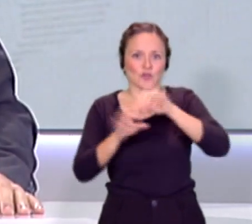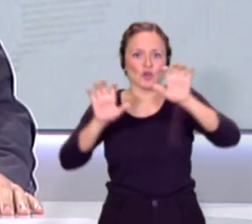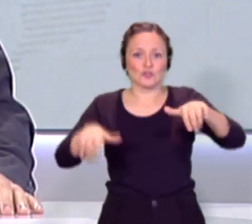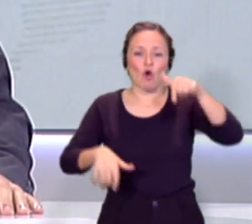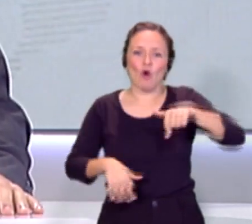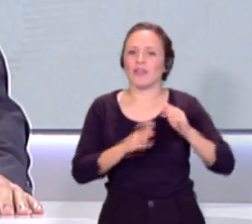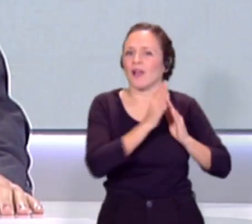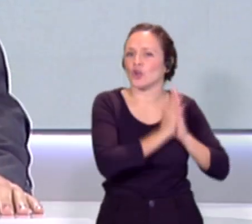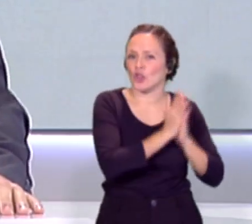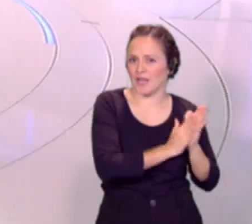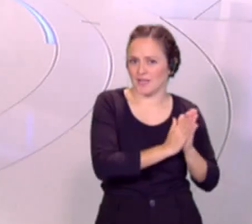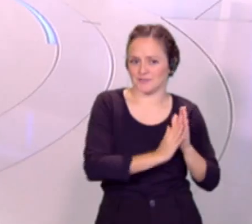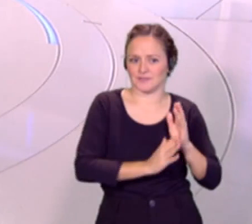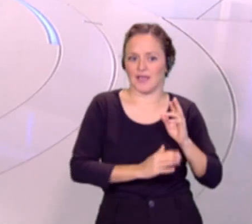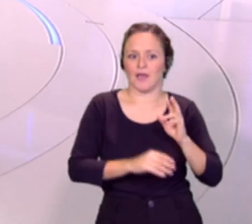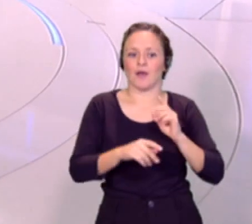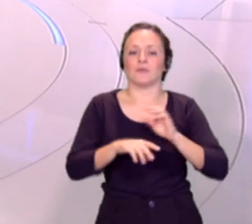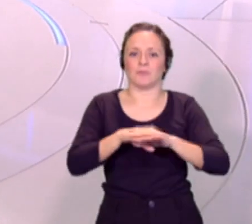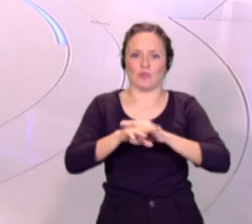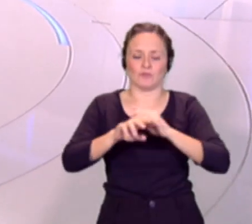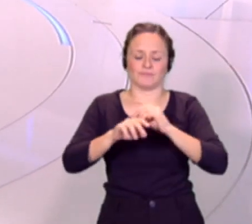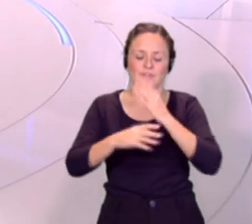diputado de Vox en la Cámara Baja. ¿Qué tal? Buenos días.